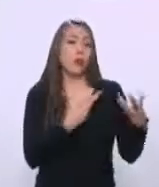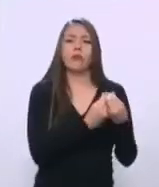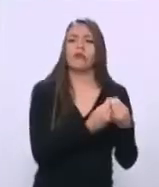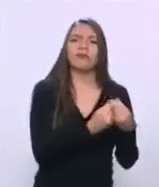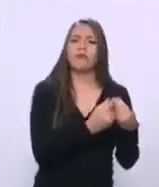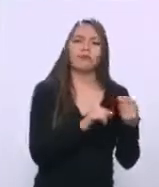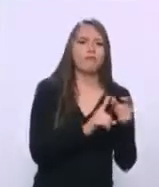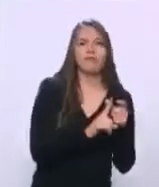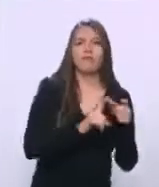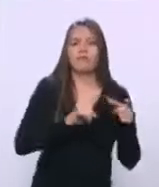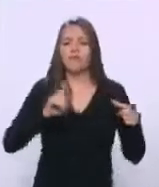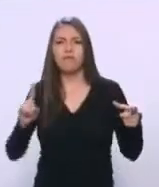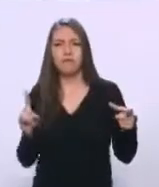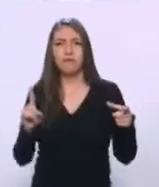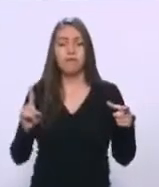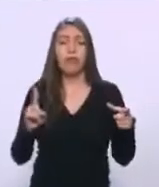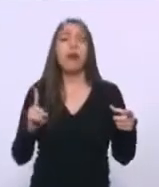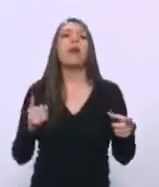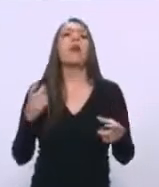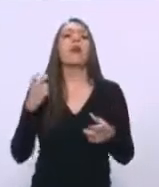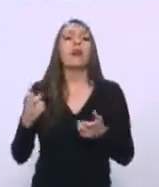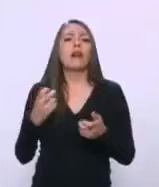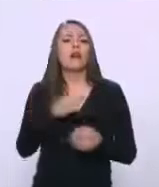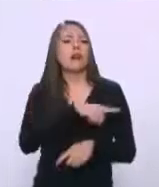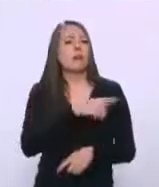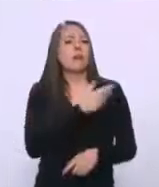Esto molestó al expresidente